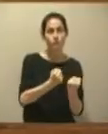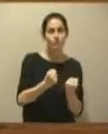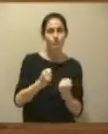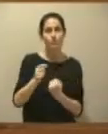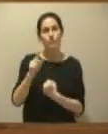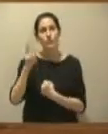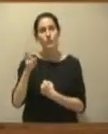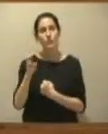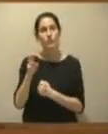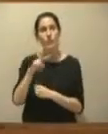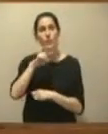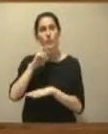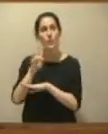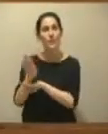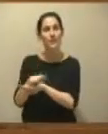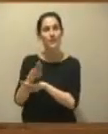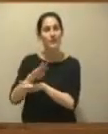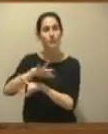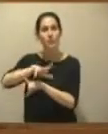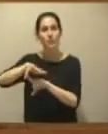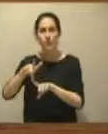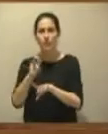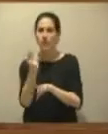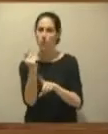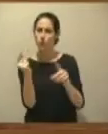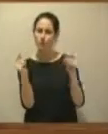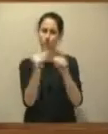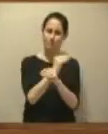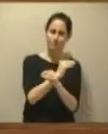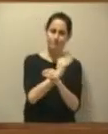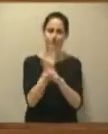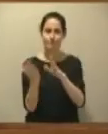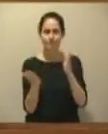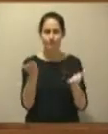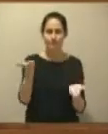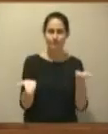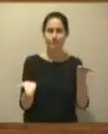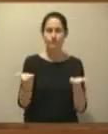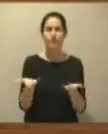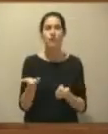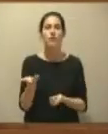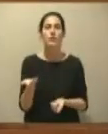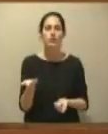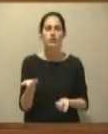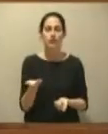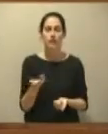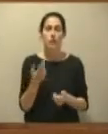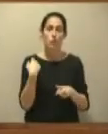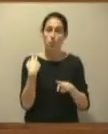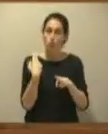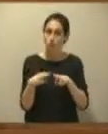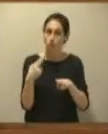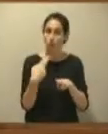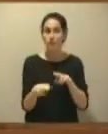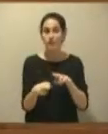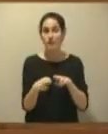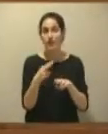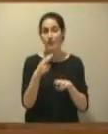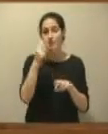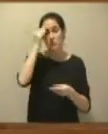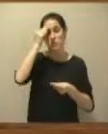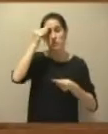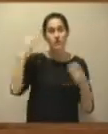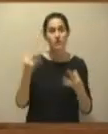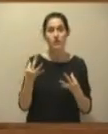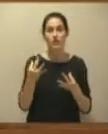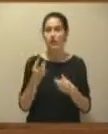supone el mantenimiento medioambiental. Hay una contraposición que, en buena medida, hay una cierta política que, en buena medida, considera